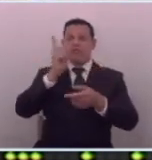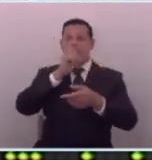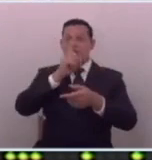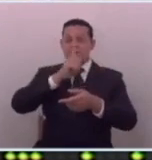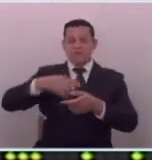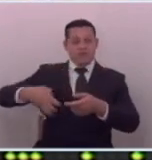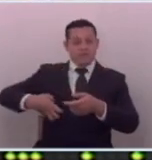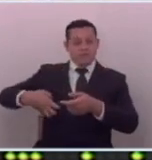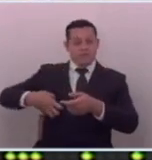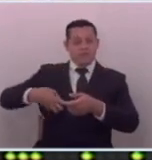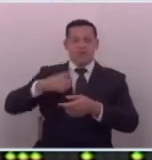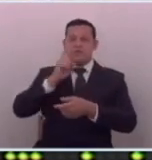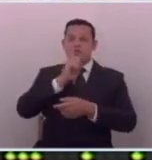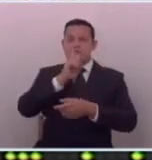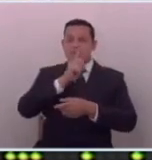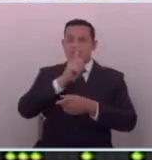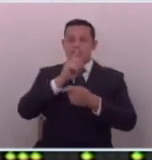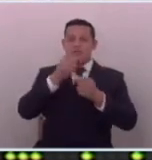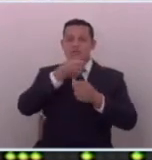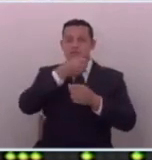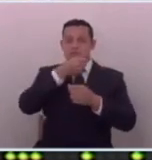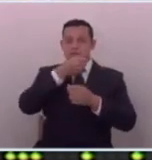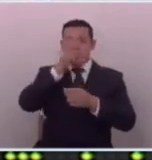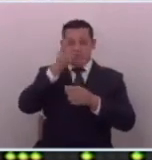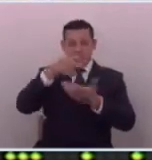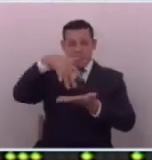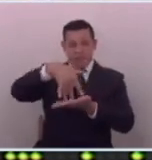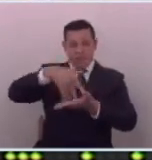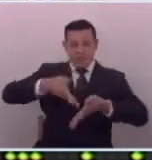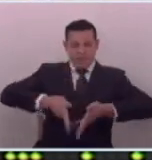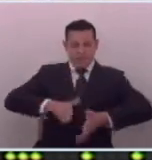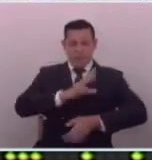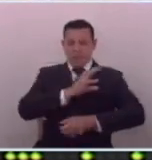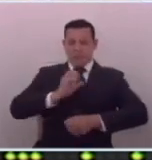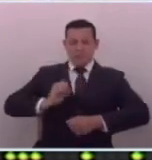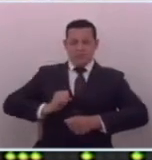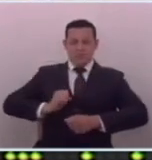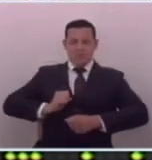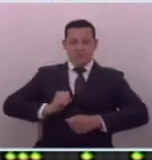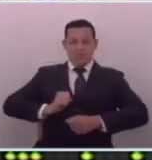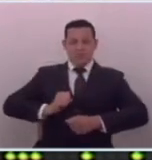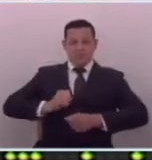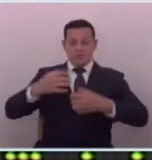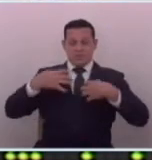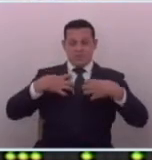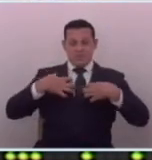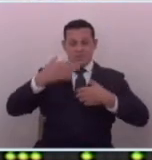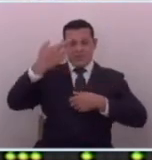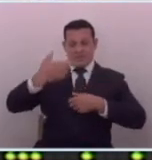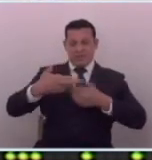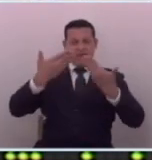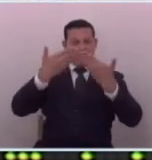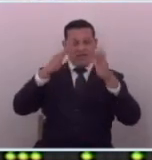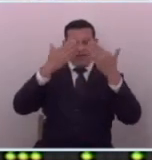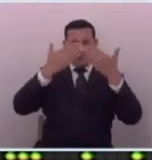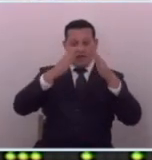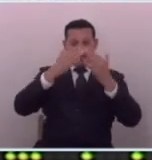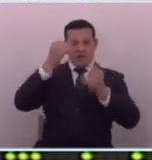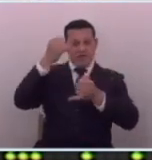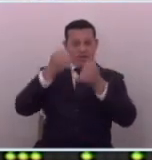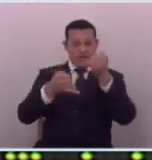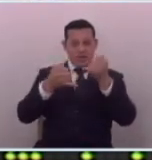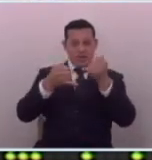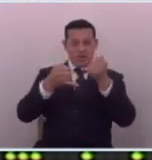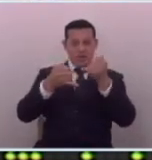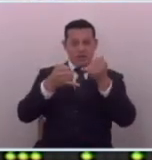vientos a toda la comunidad internacional y a la misma población salvadoreña que por cierto estaba viviendo una realidad bien diferente al final les